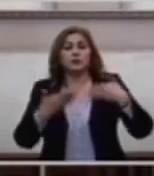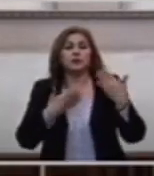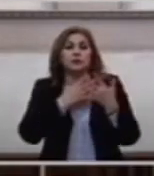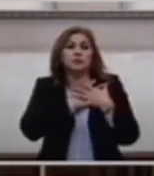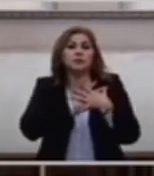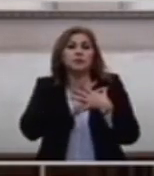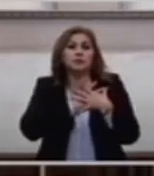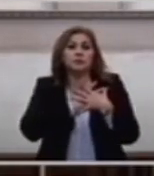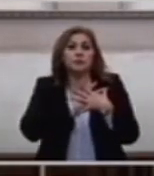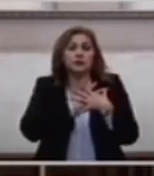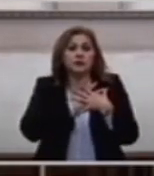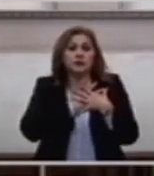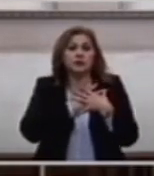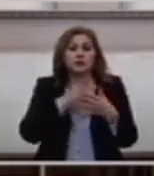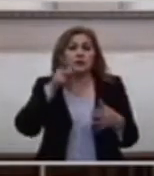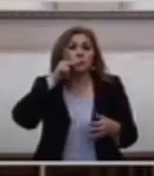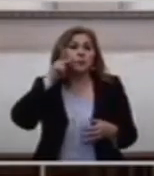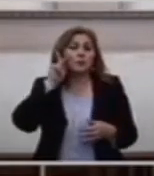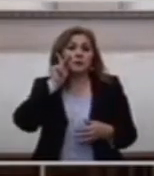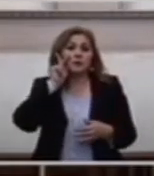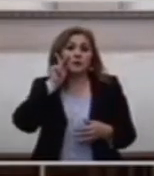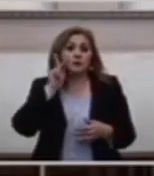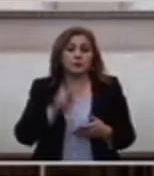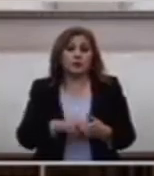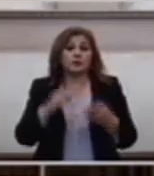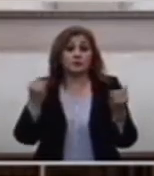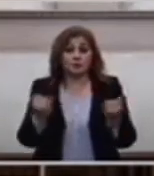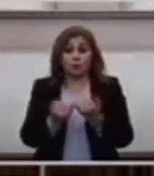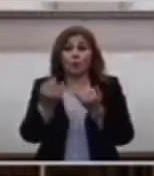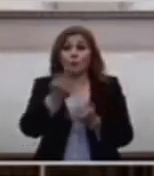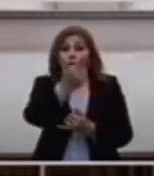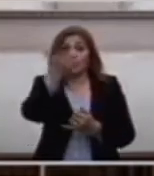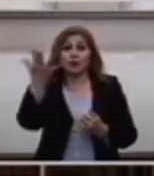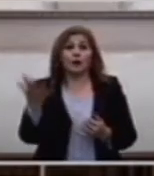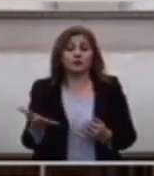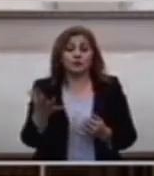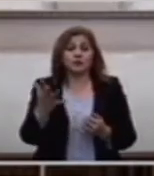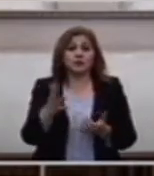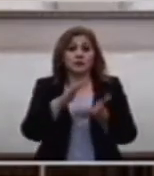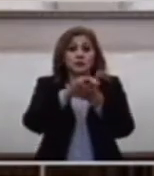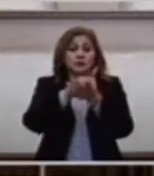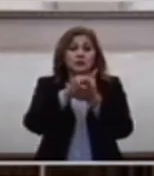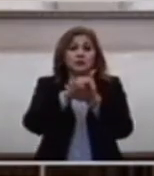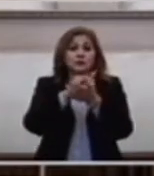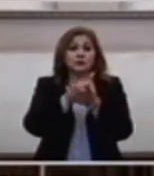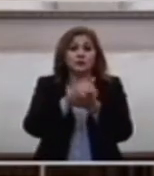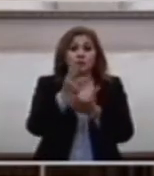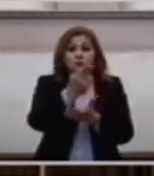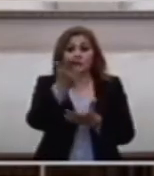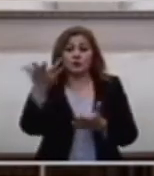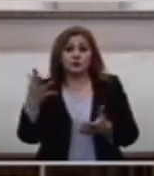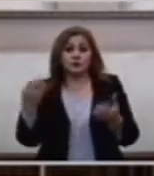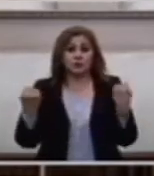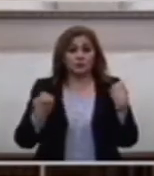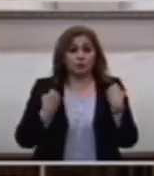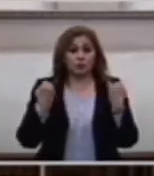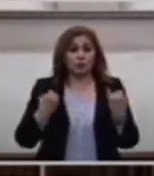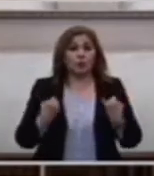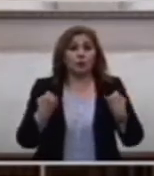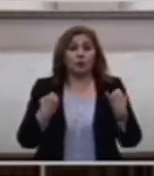El Papa También A ustedes Esposos A ustedes Jóvenes